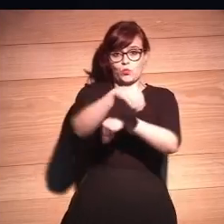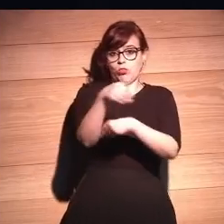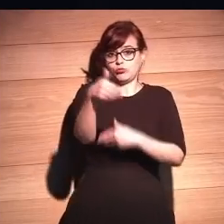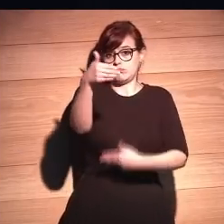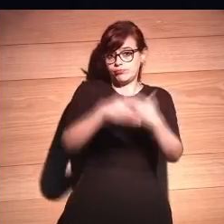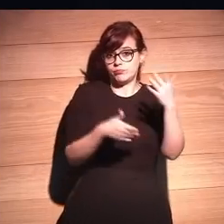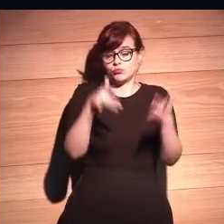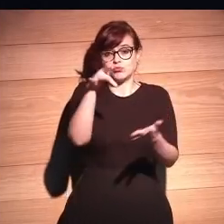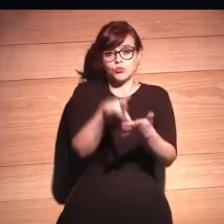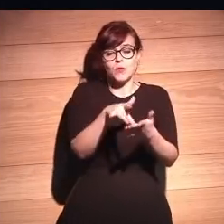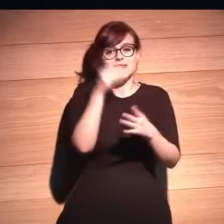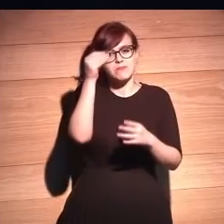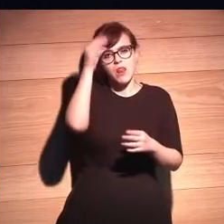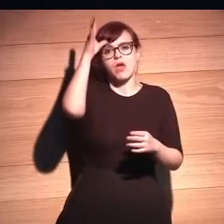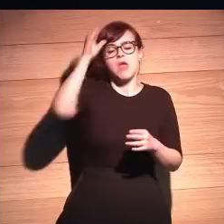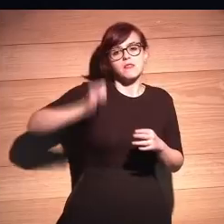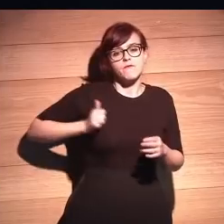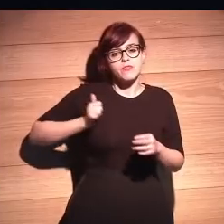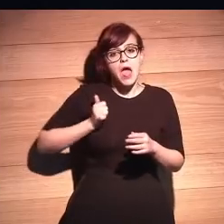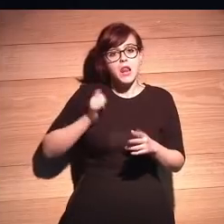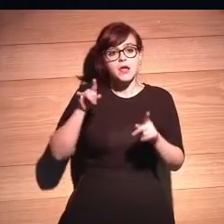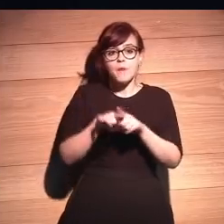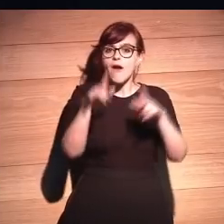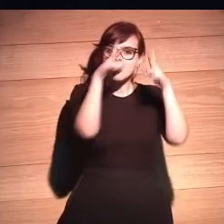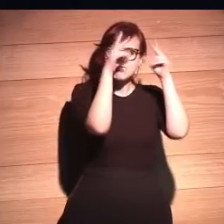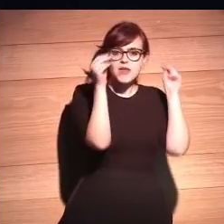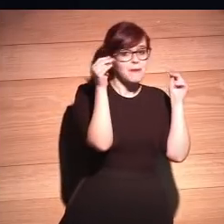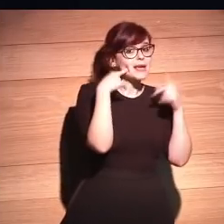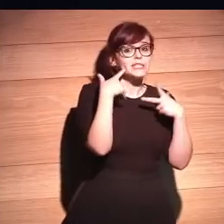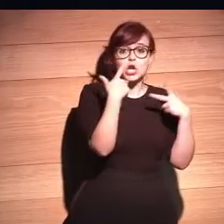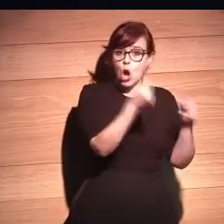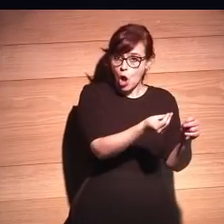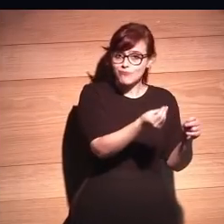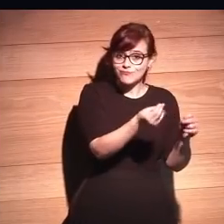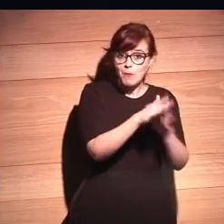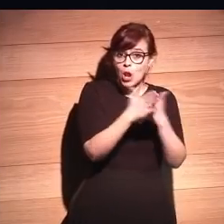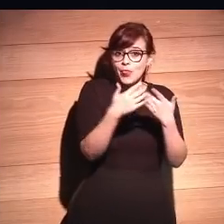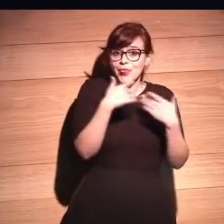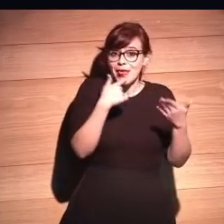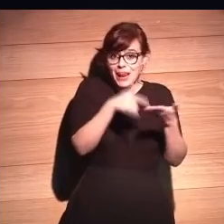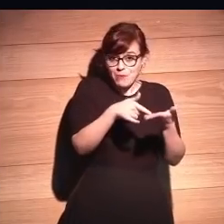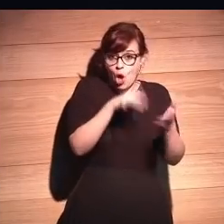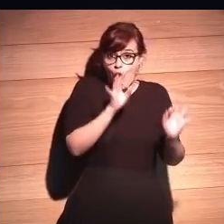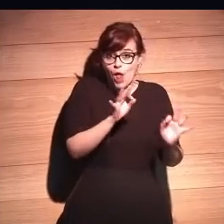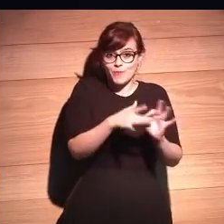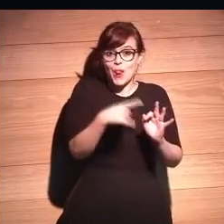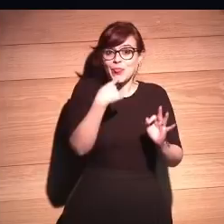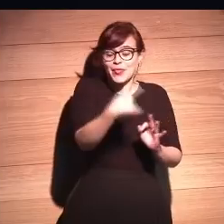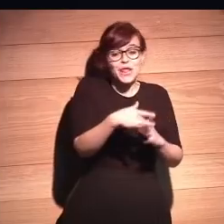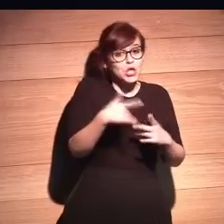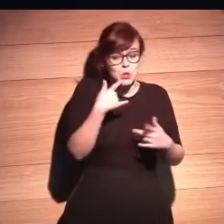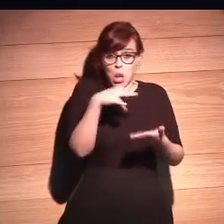corto plazo por inteligencias artificiales las enfermeras no eso está en el libro ¿eh? no lo digo yo lo dice él ¿eh?